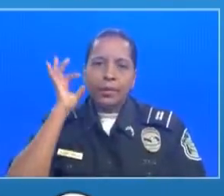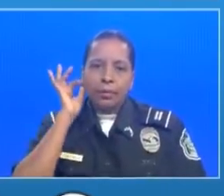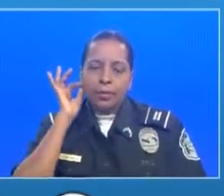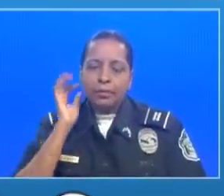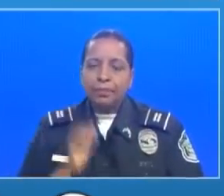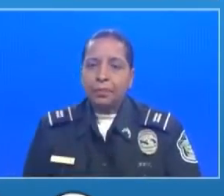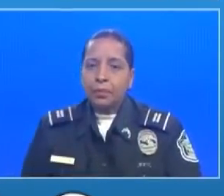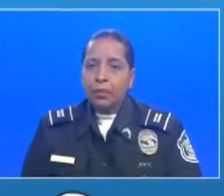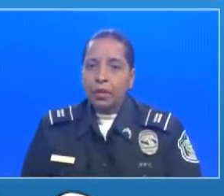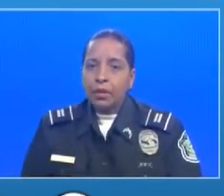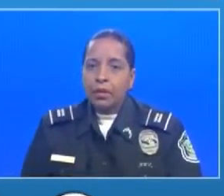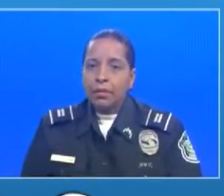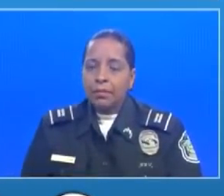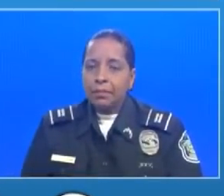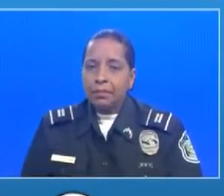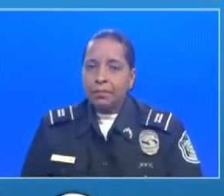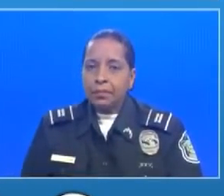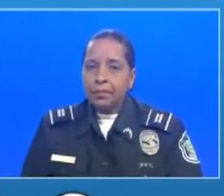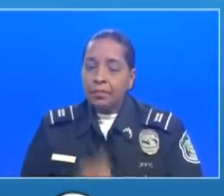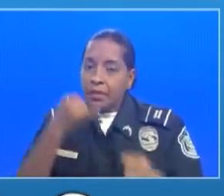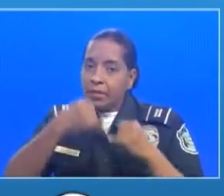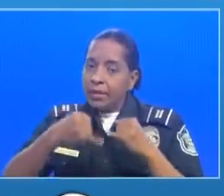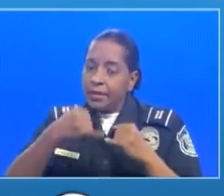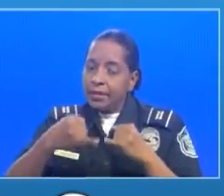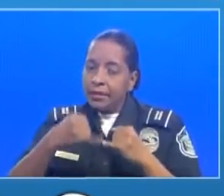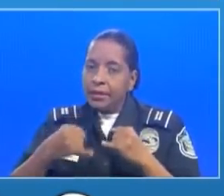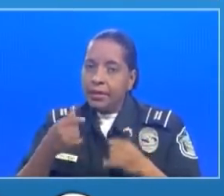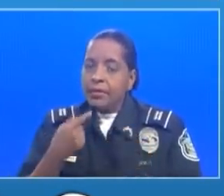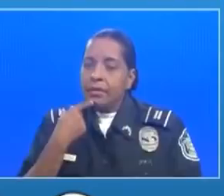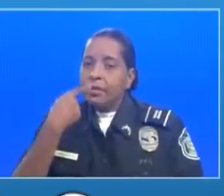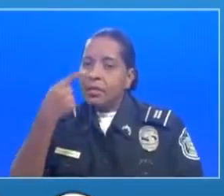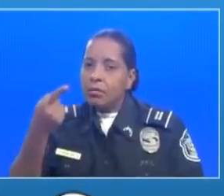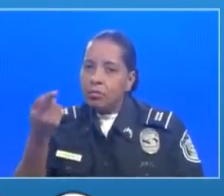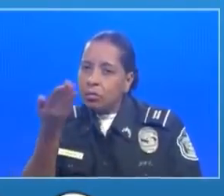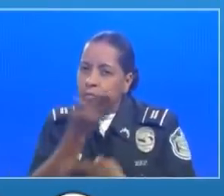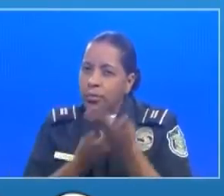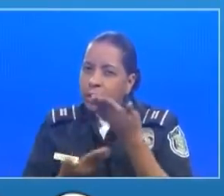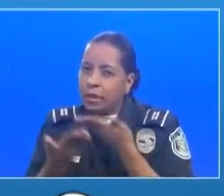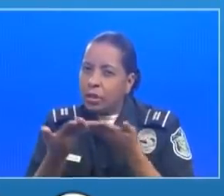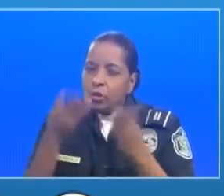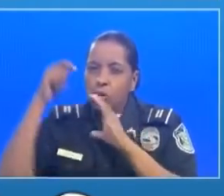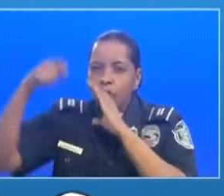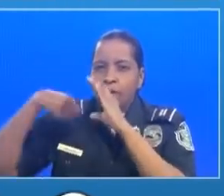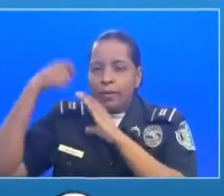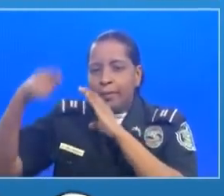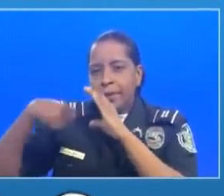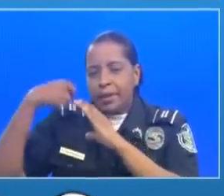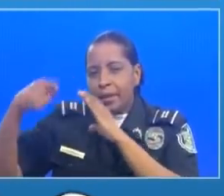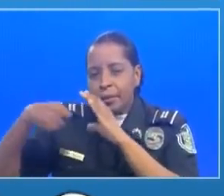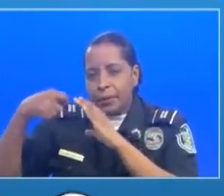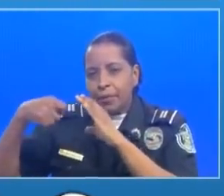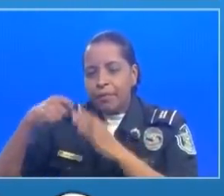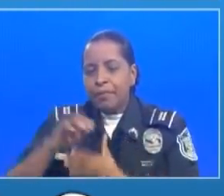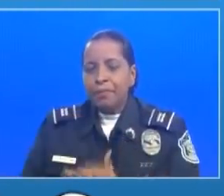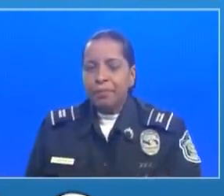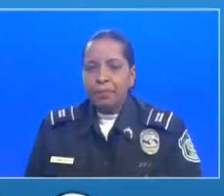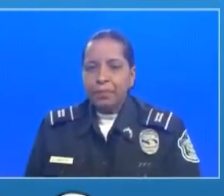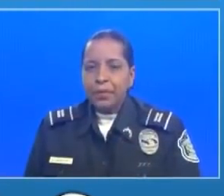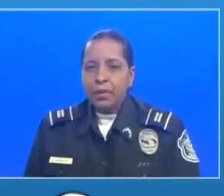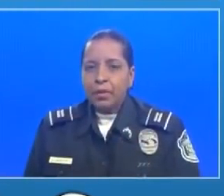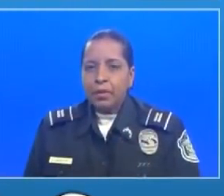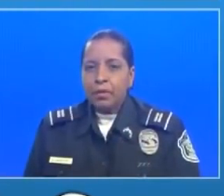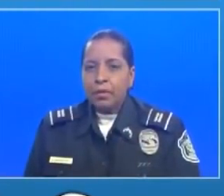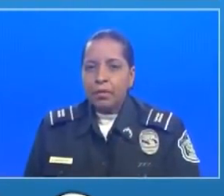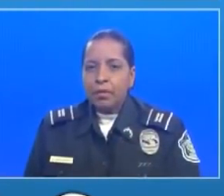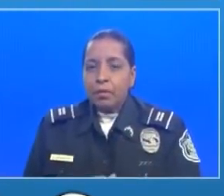quiero finalizar compartiendo con ustedes un video un testimonio de